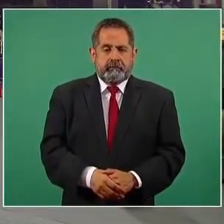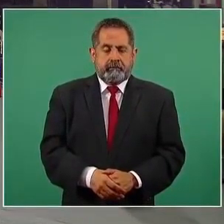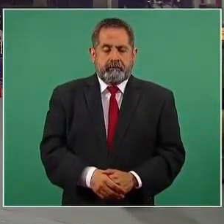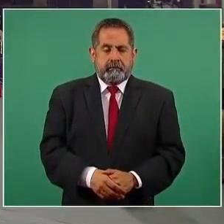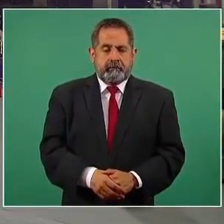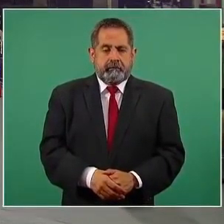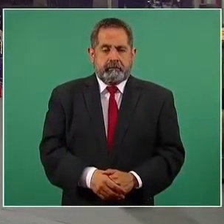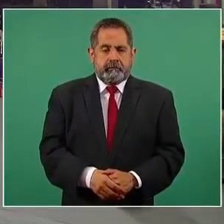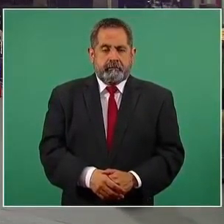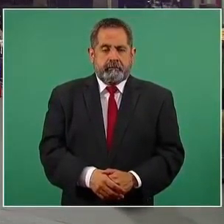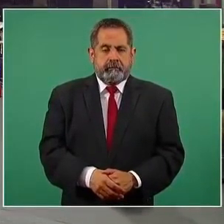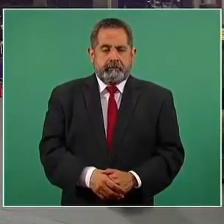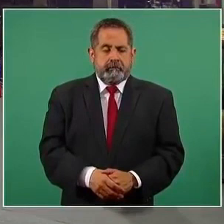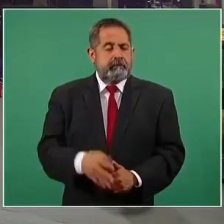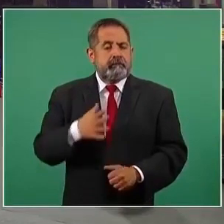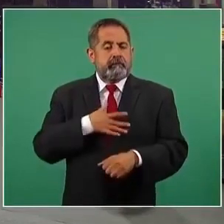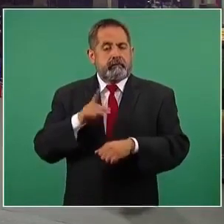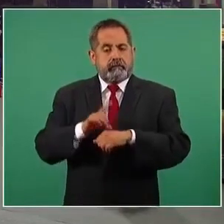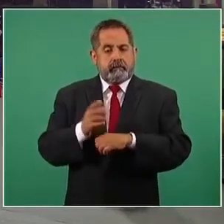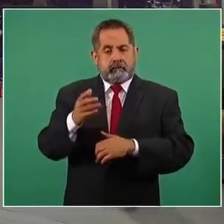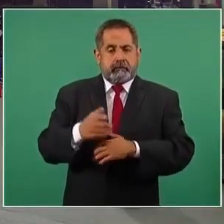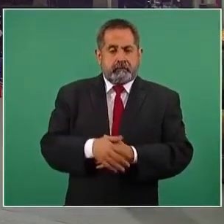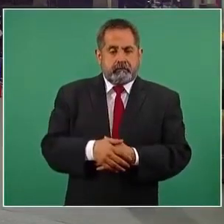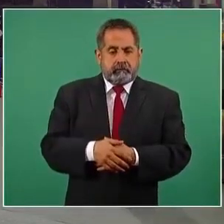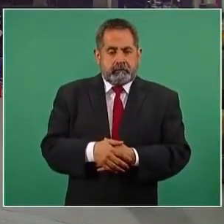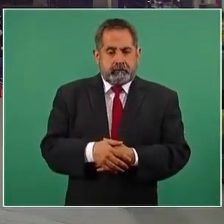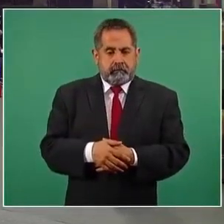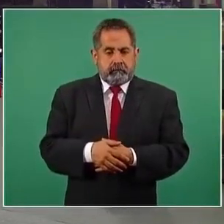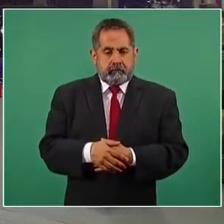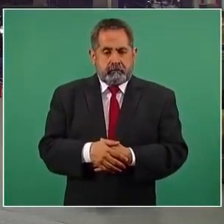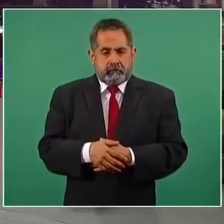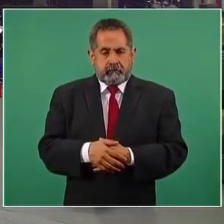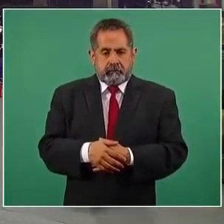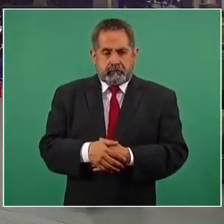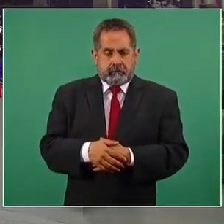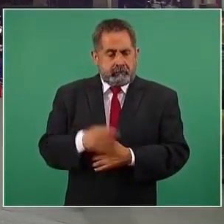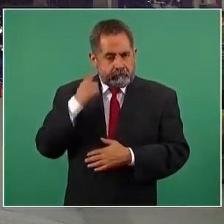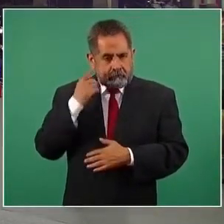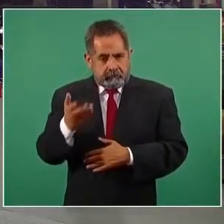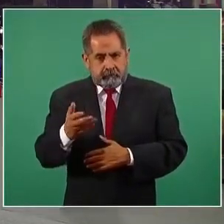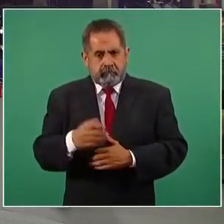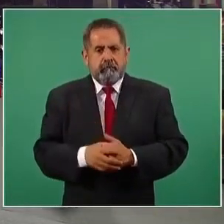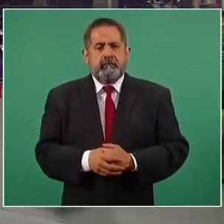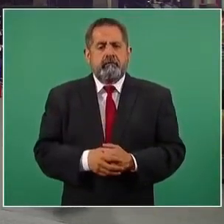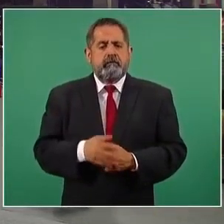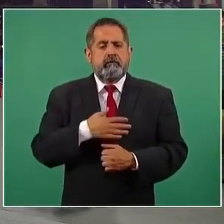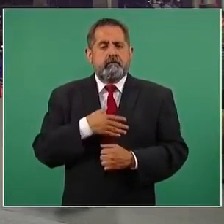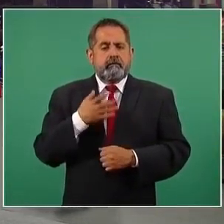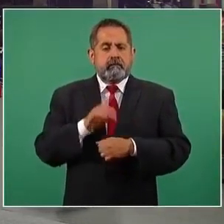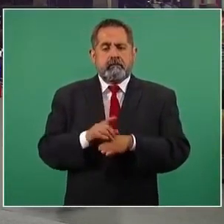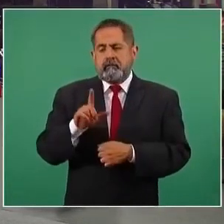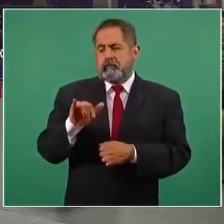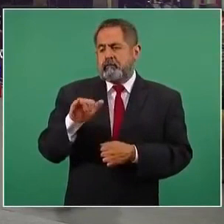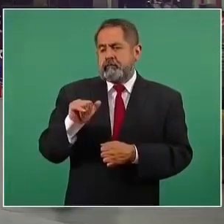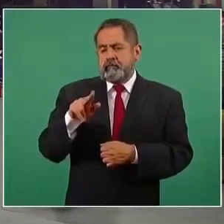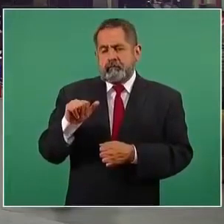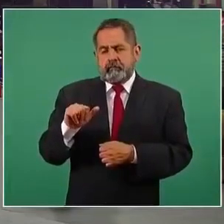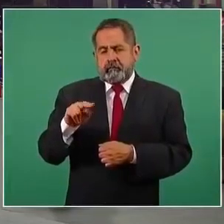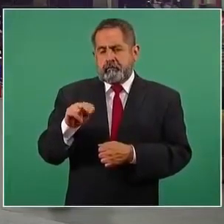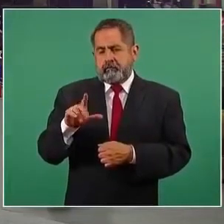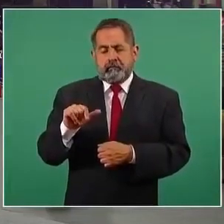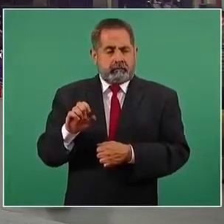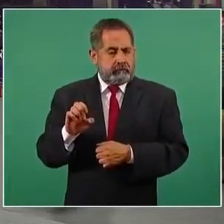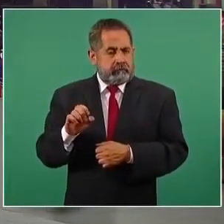Gracias. Buenos días, Liliana Noble de Pulso Saludable. Señor